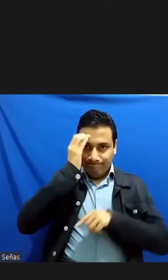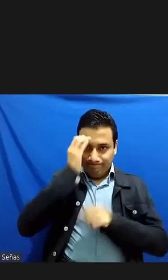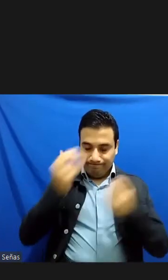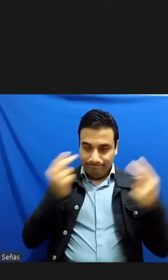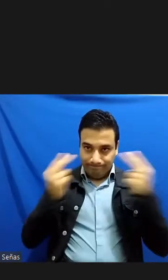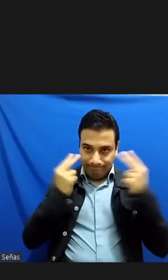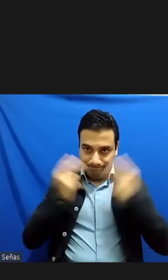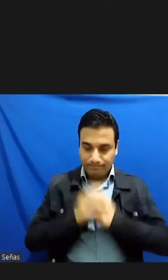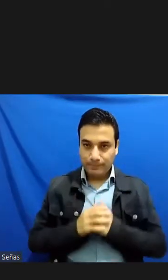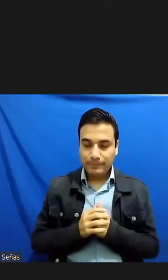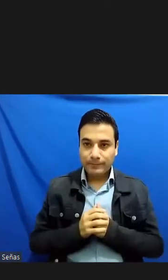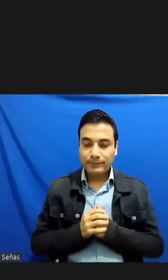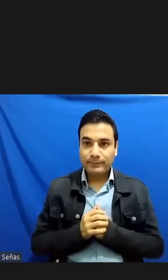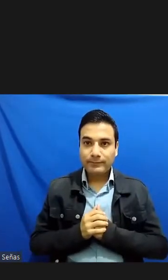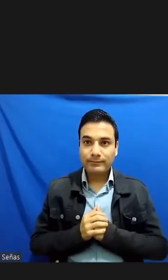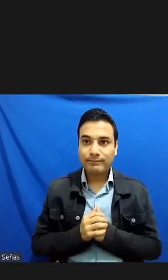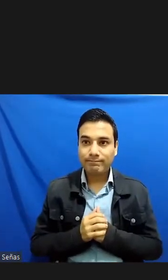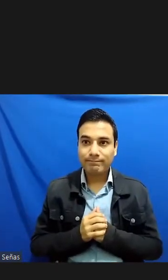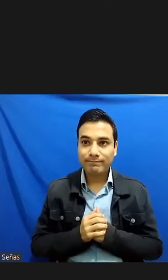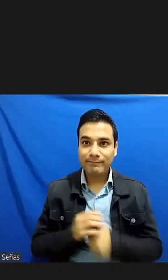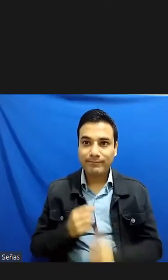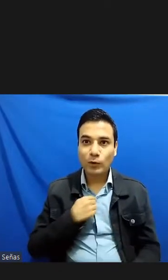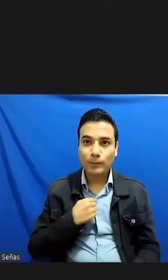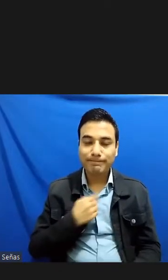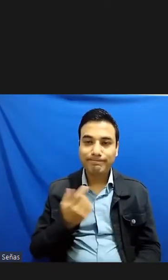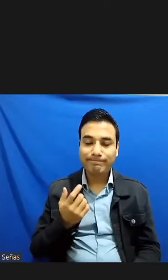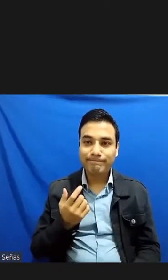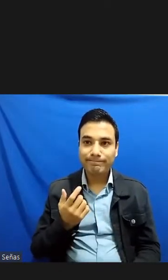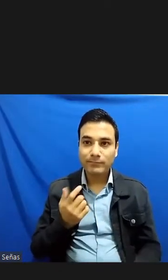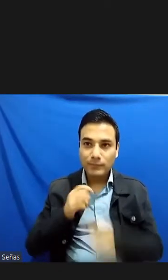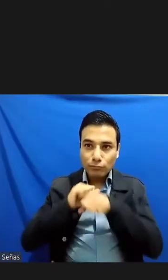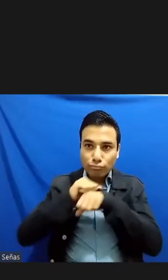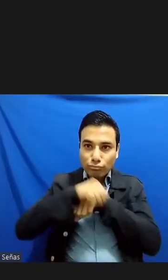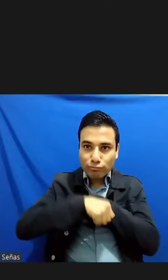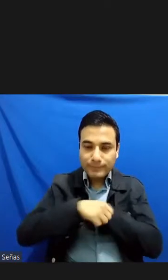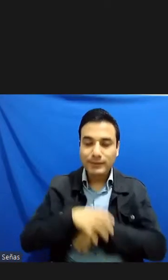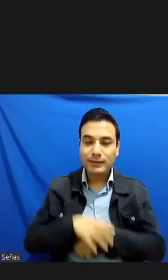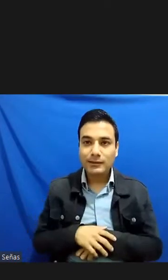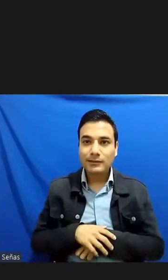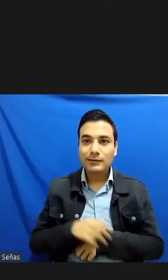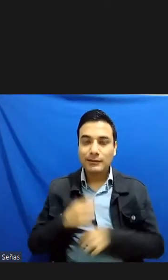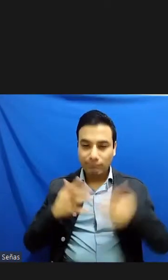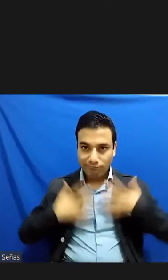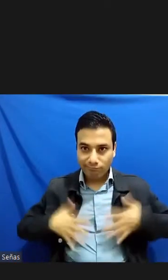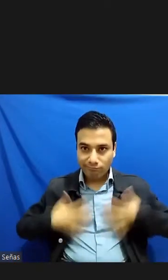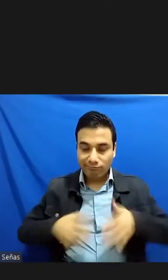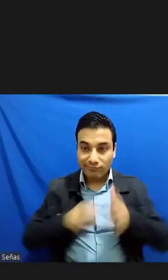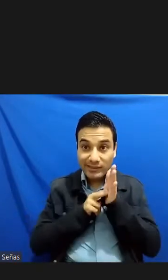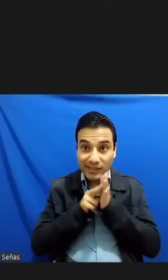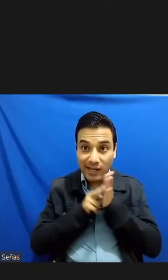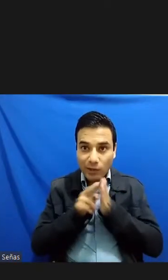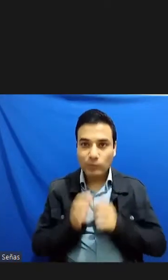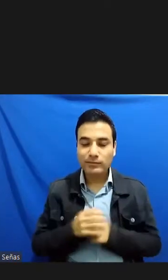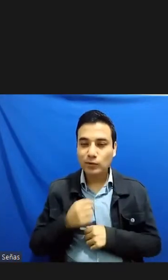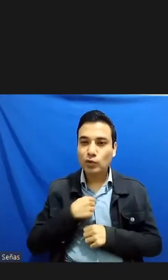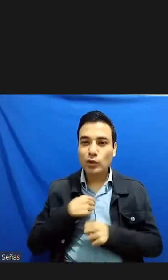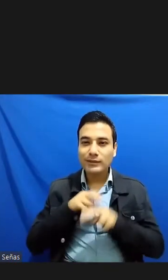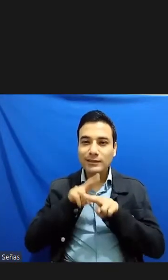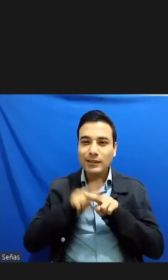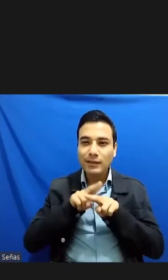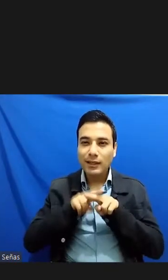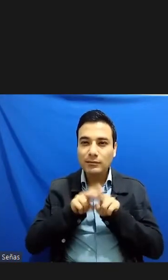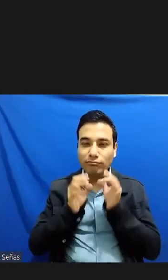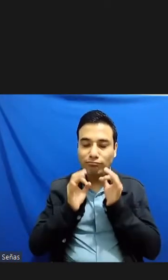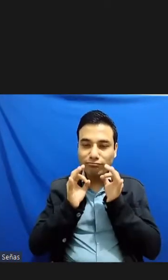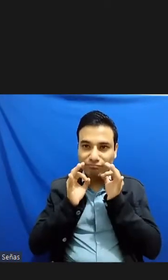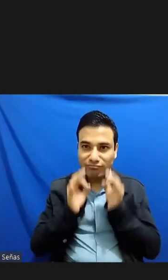tengo la cabeza rasurada, estoy vestido de negro, estoy sentado en una